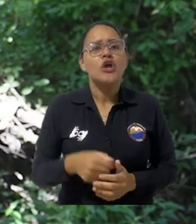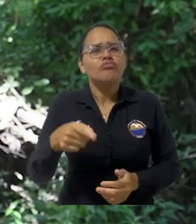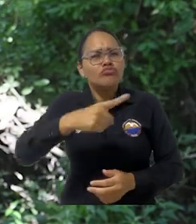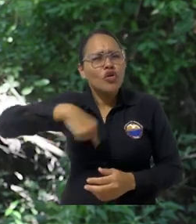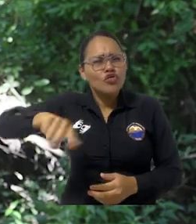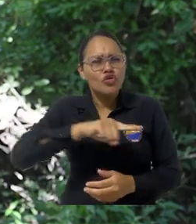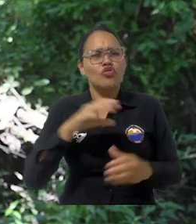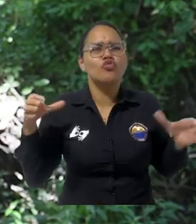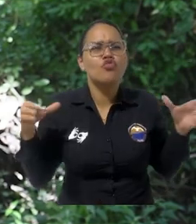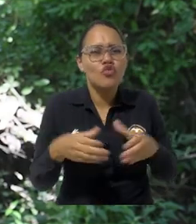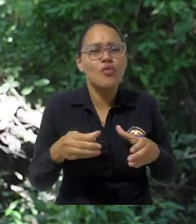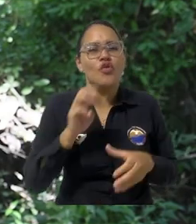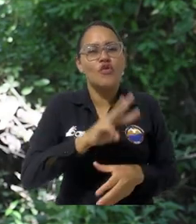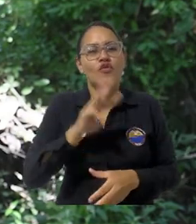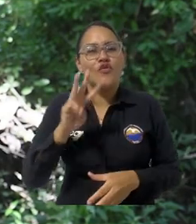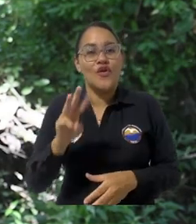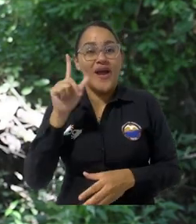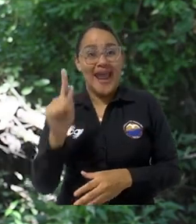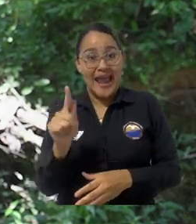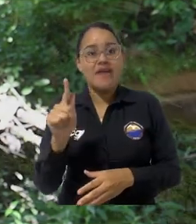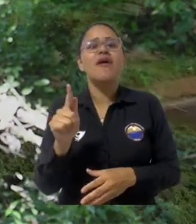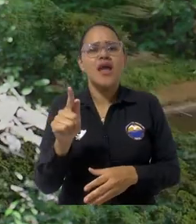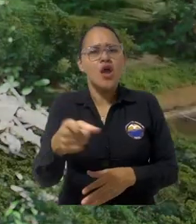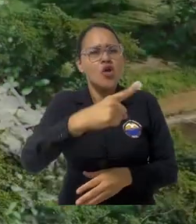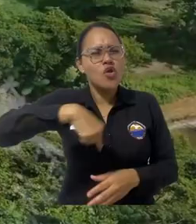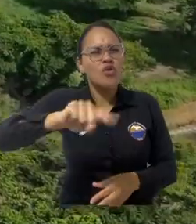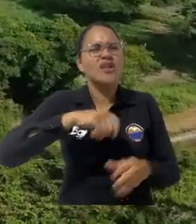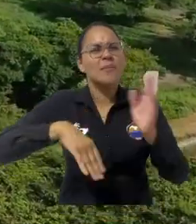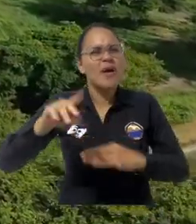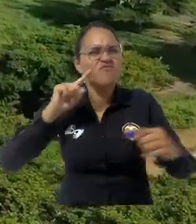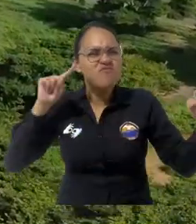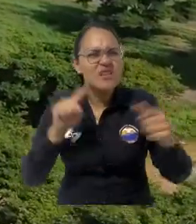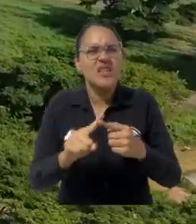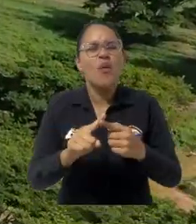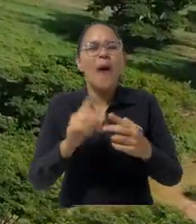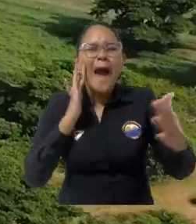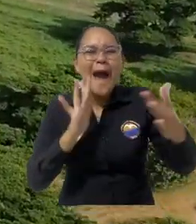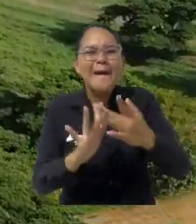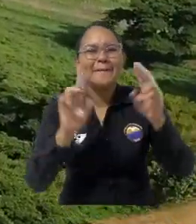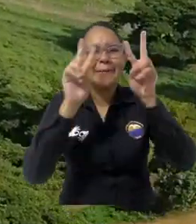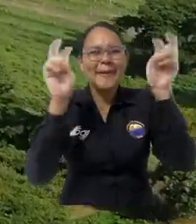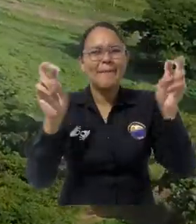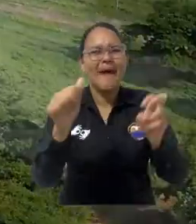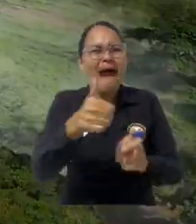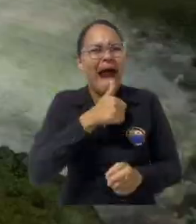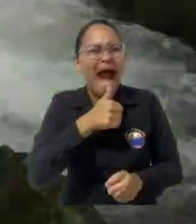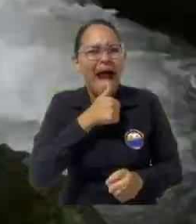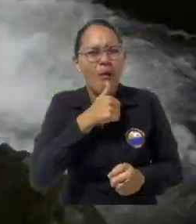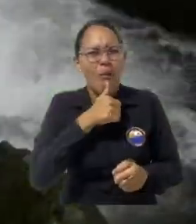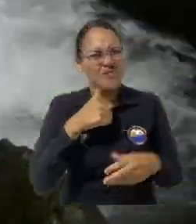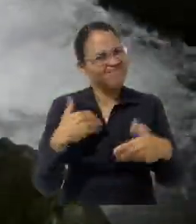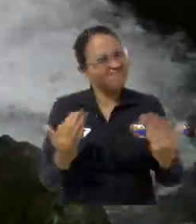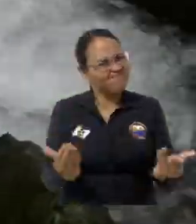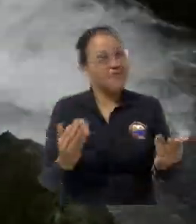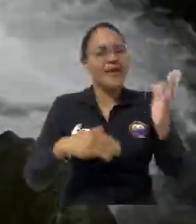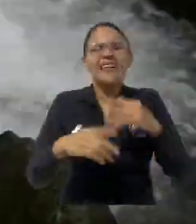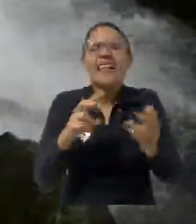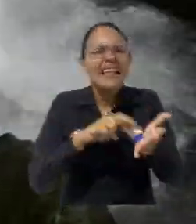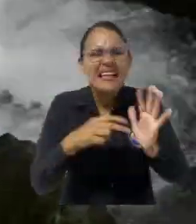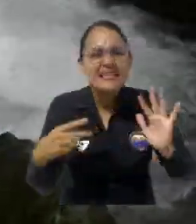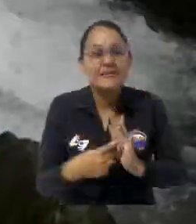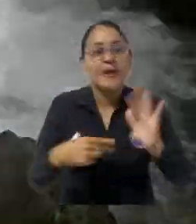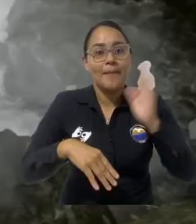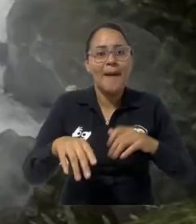en el marco de una iniciativa más amplia que llamamos Plataforma de Custodia del Agua, donde se